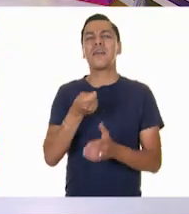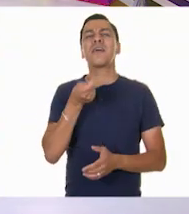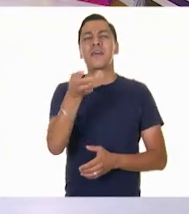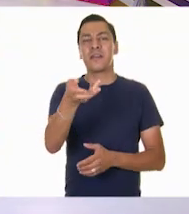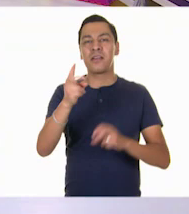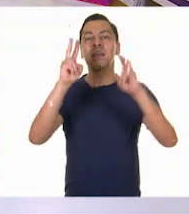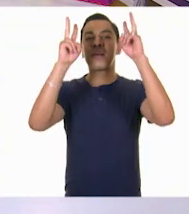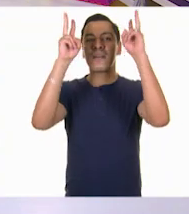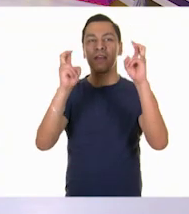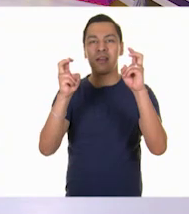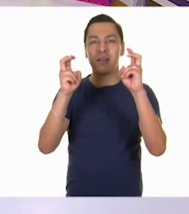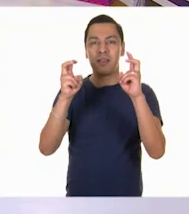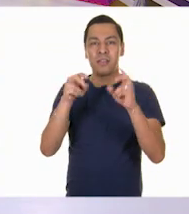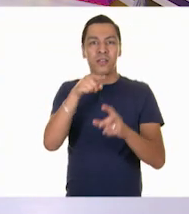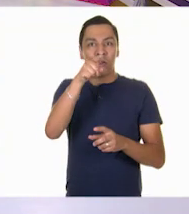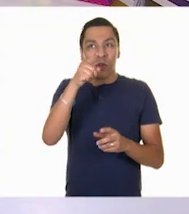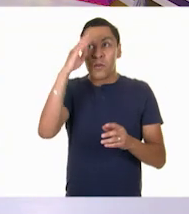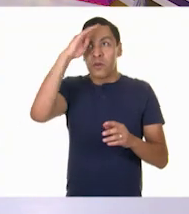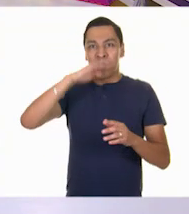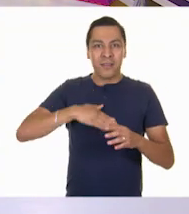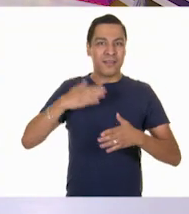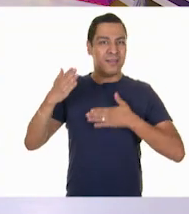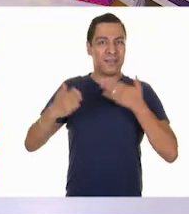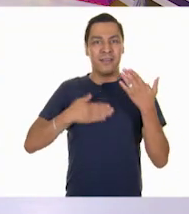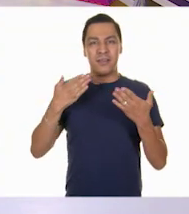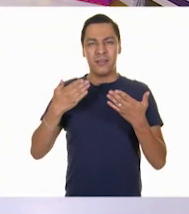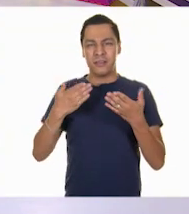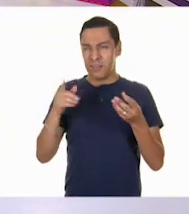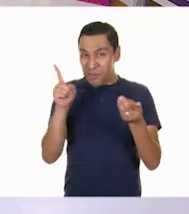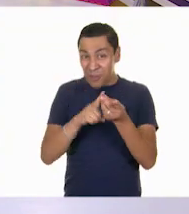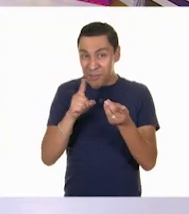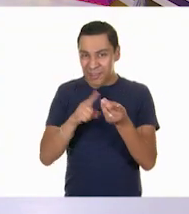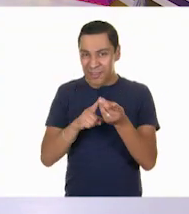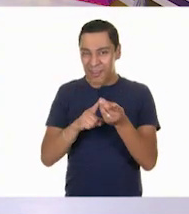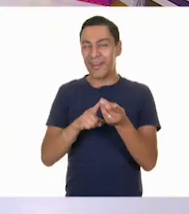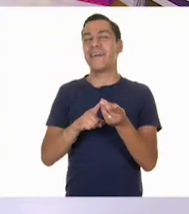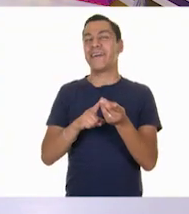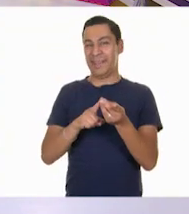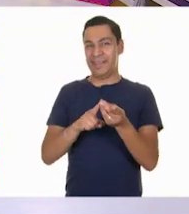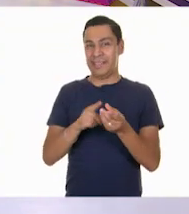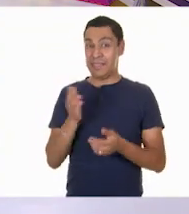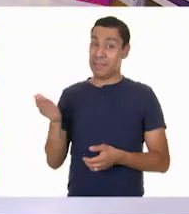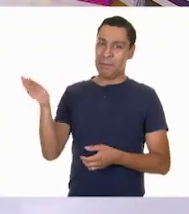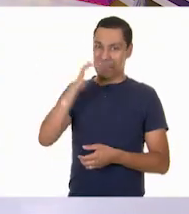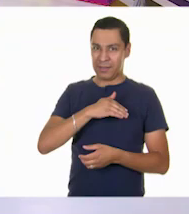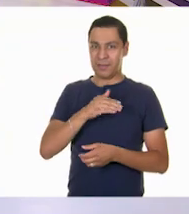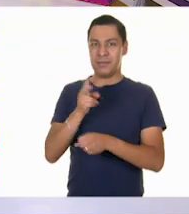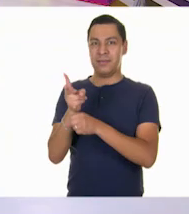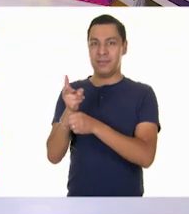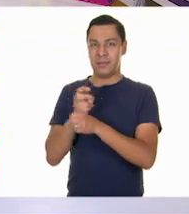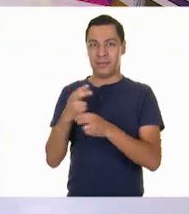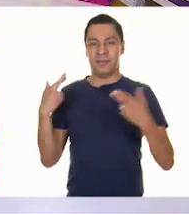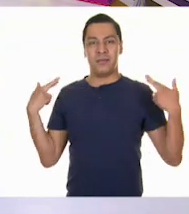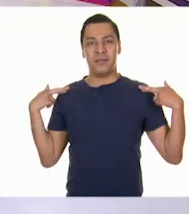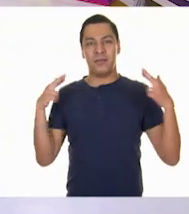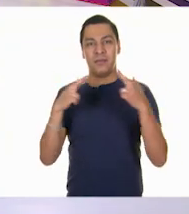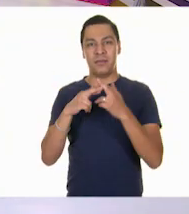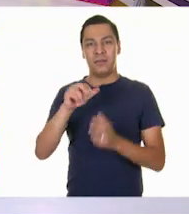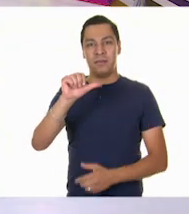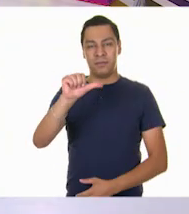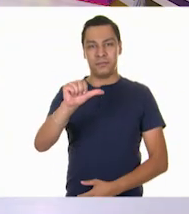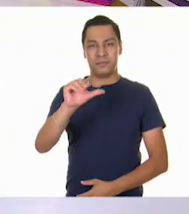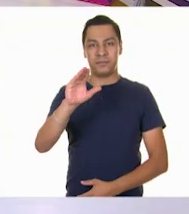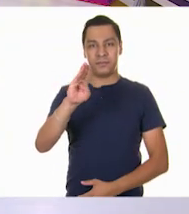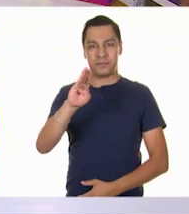¡¿Dónde nos divertimos?! ¡Sí! Pero para eso quisiera invitar a la maestra Abril a que nos dé la clase. Vamos a darle la